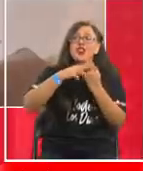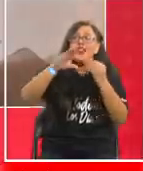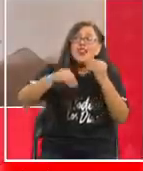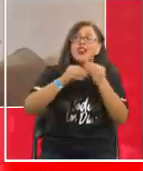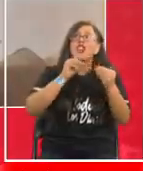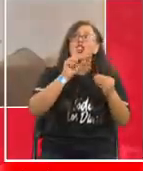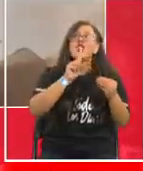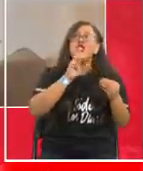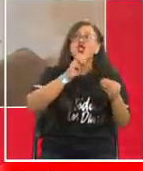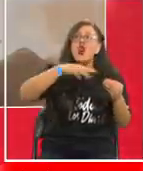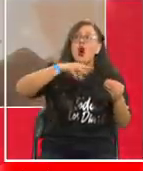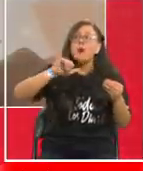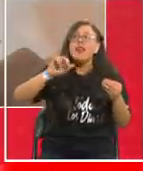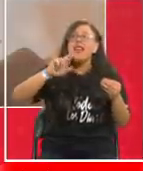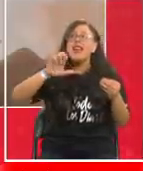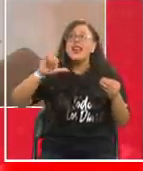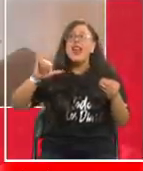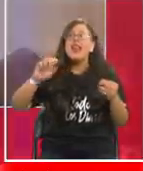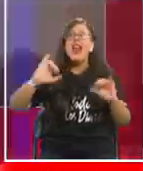ustedes, La Gloria de Chile.